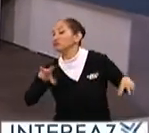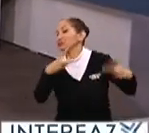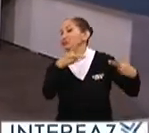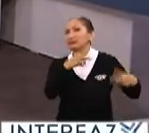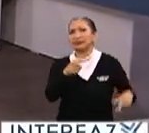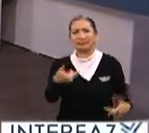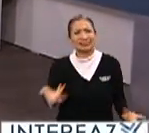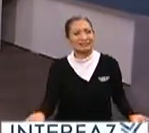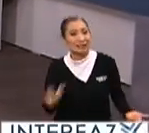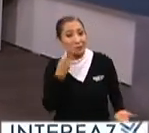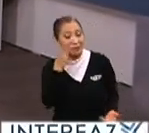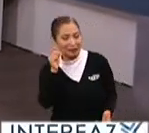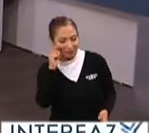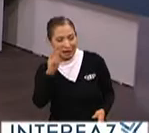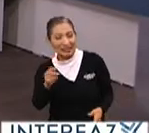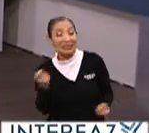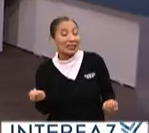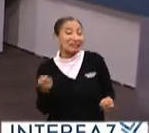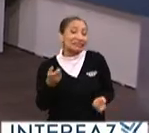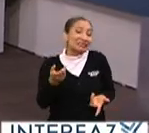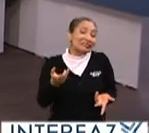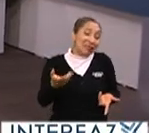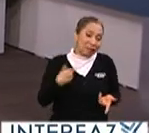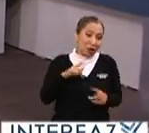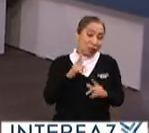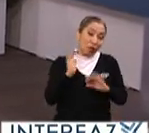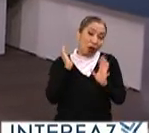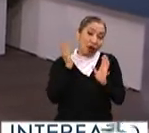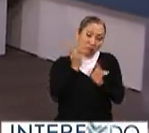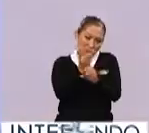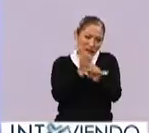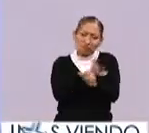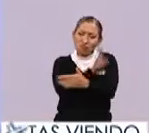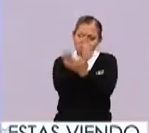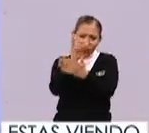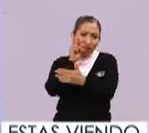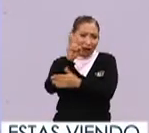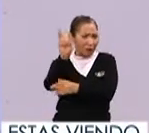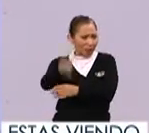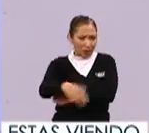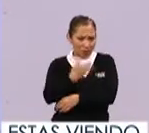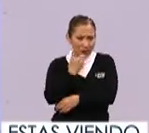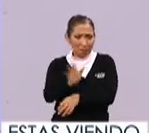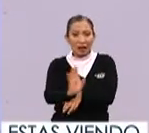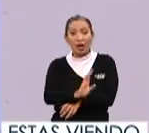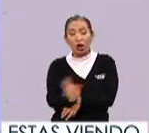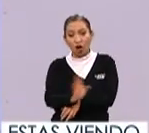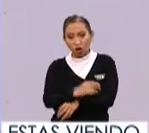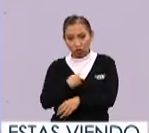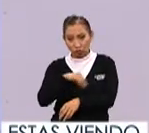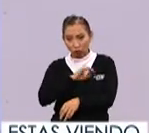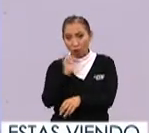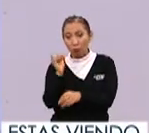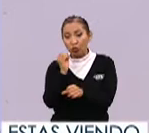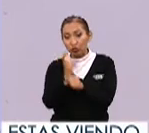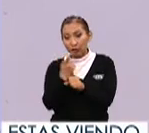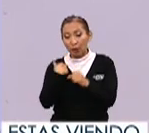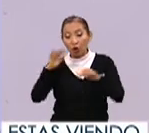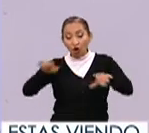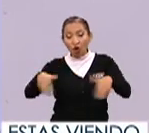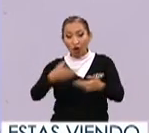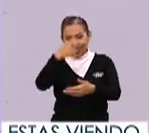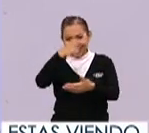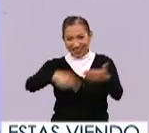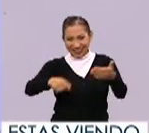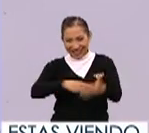quien haya visto la película sabrá si se puede o no. Quienes no, queda la invitación para que vayan a verla. verdad es que es una muy buena película, tuvimos oportunidad de verla en la clausura